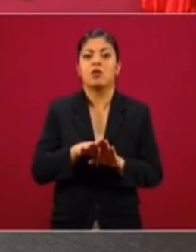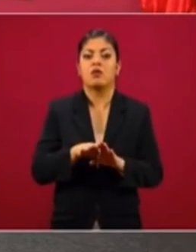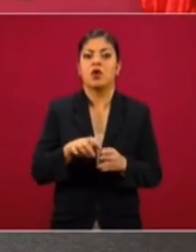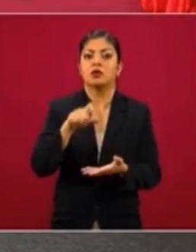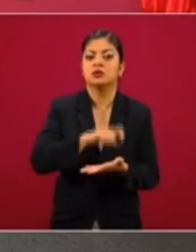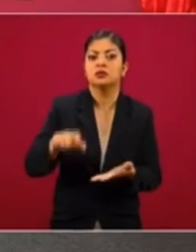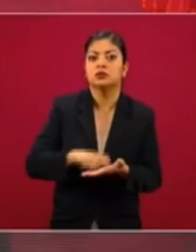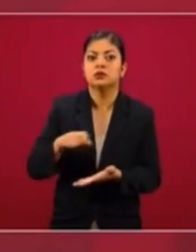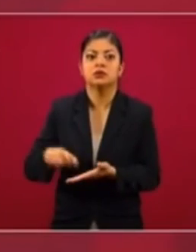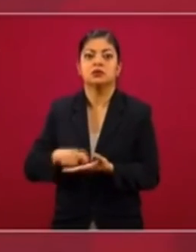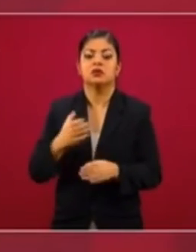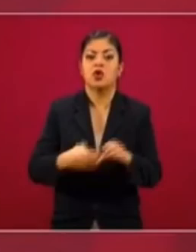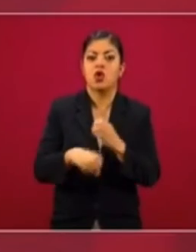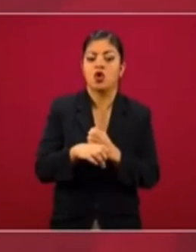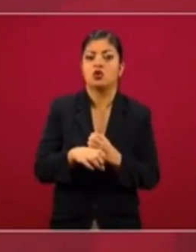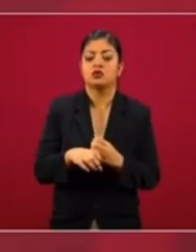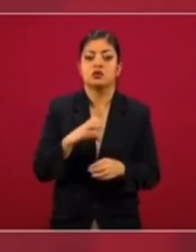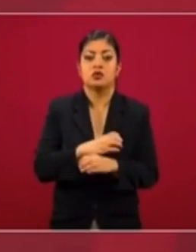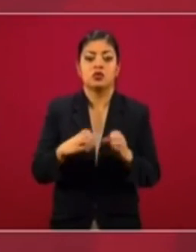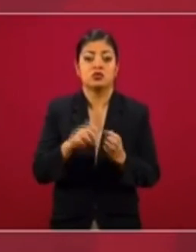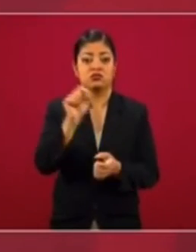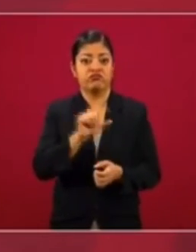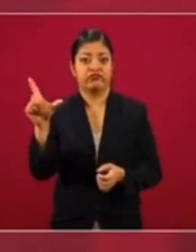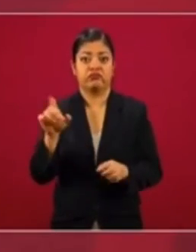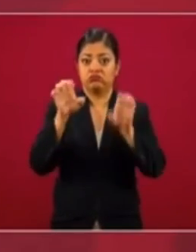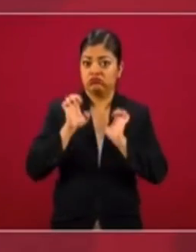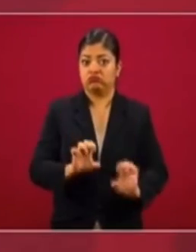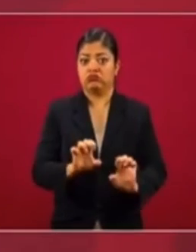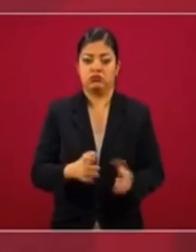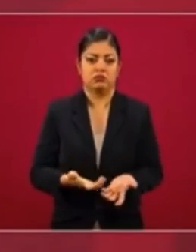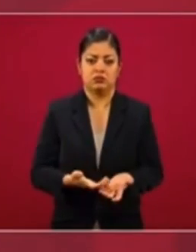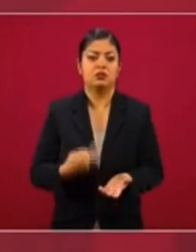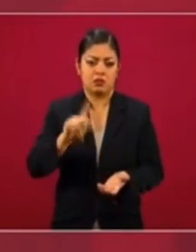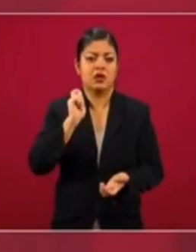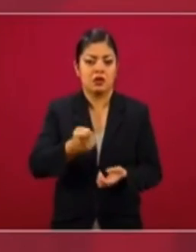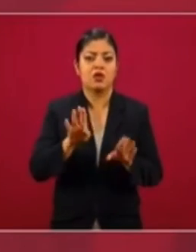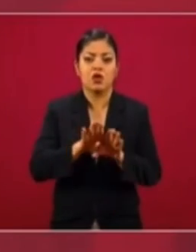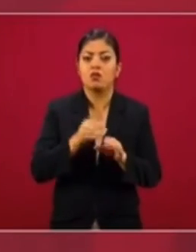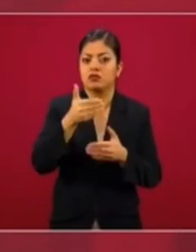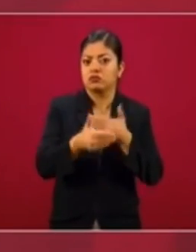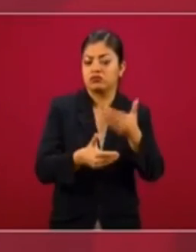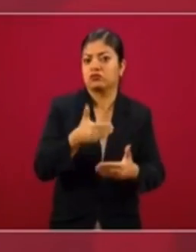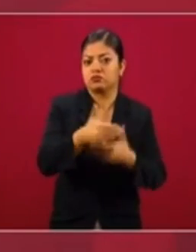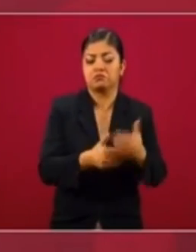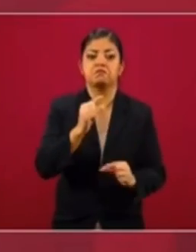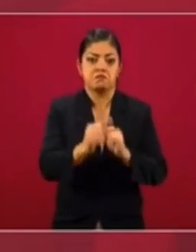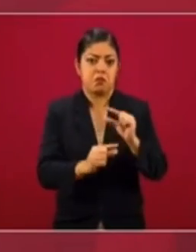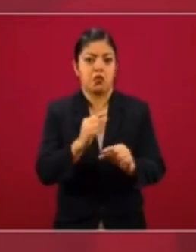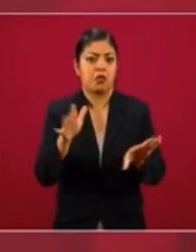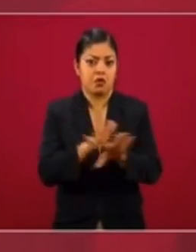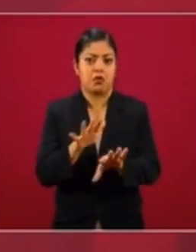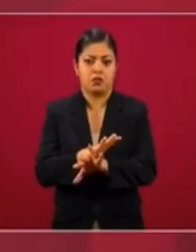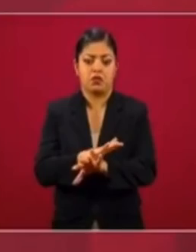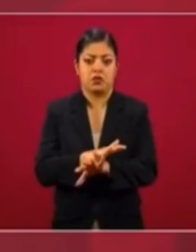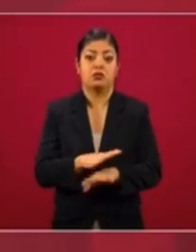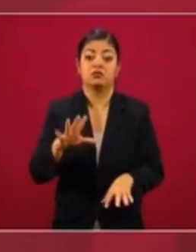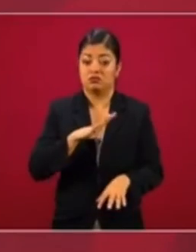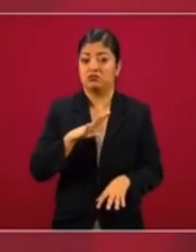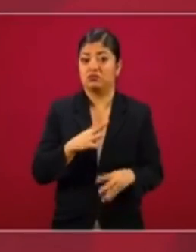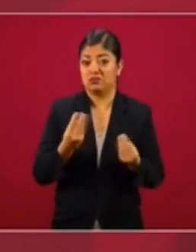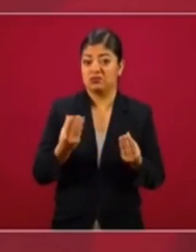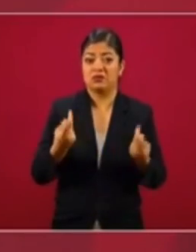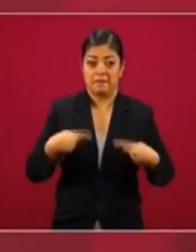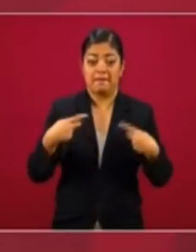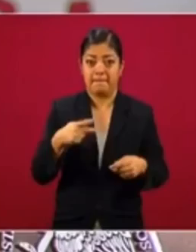de artículos de lujo extravagantes. Pero eso es un proceso que se tiene que ir dando poco a poco. Y hay mucha gente